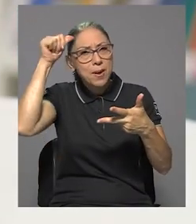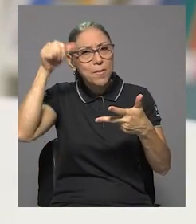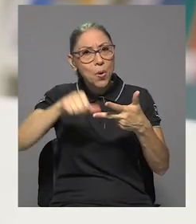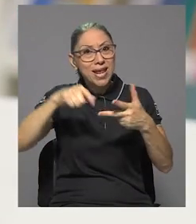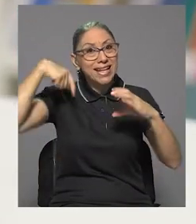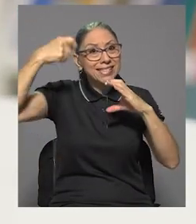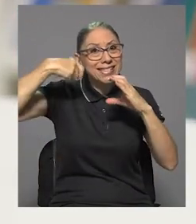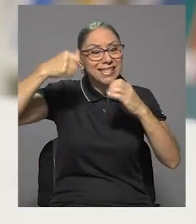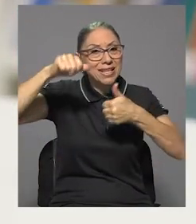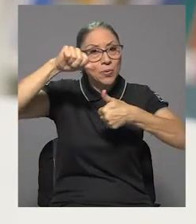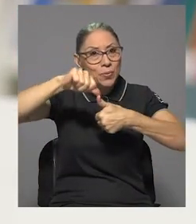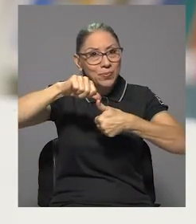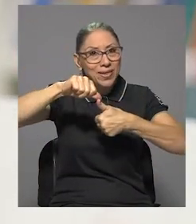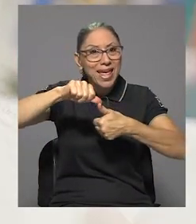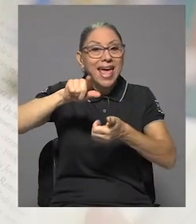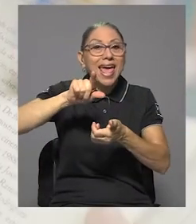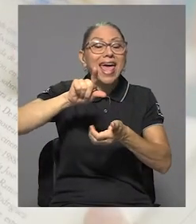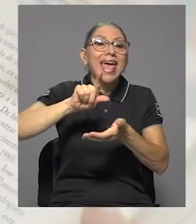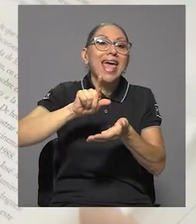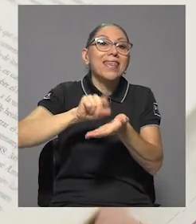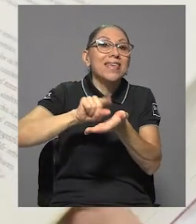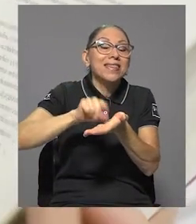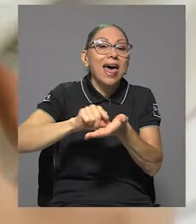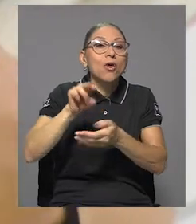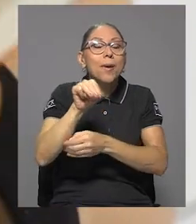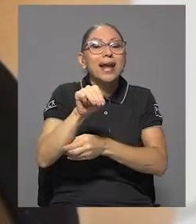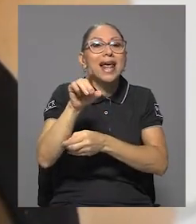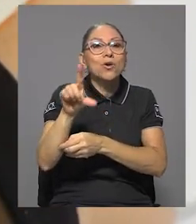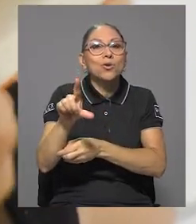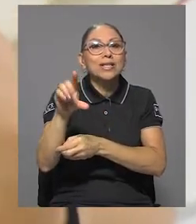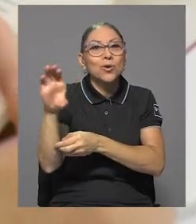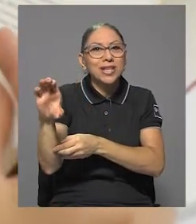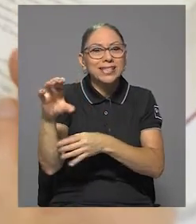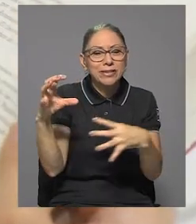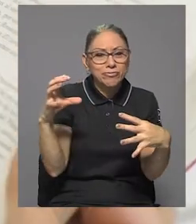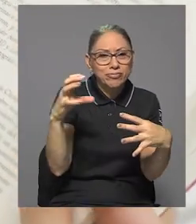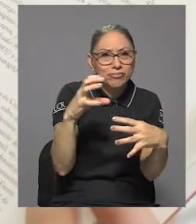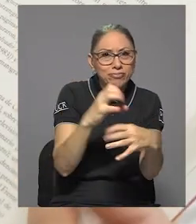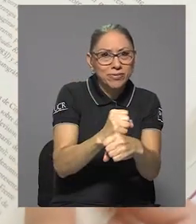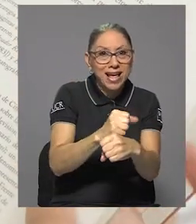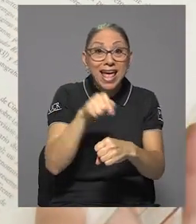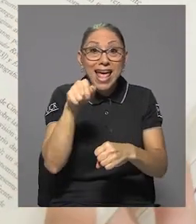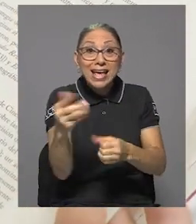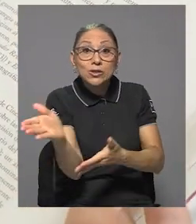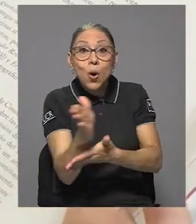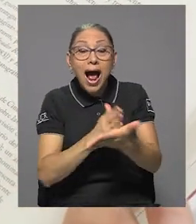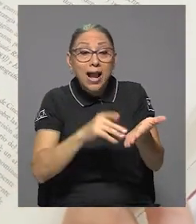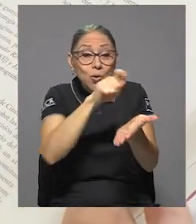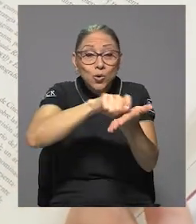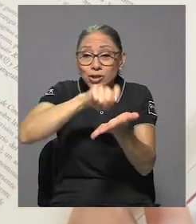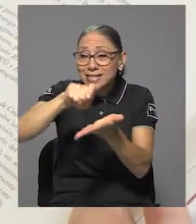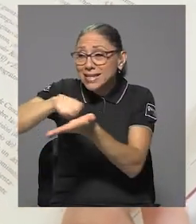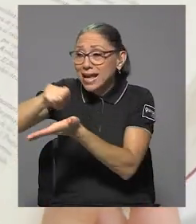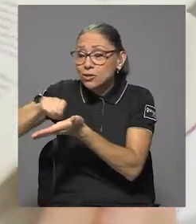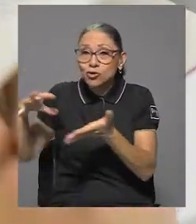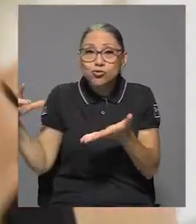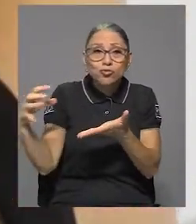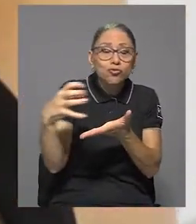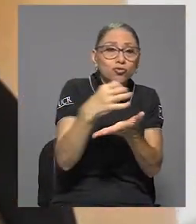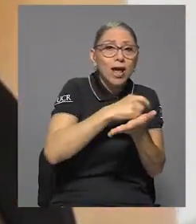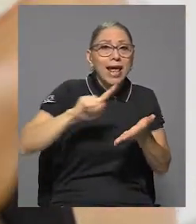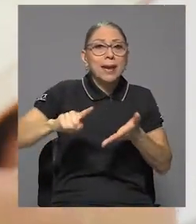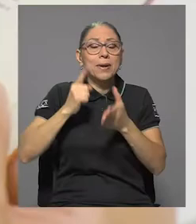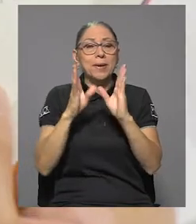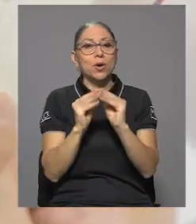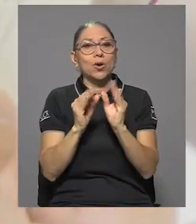editado por María Lourdes Cortés. Este texto recoge algunos ensayos presentados en el primer Congreso Internacional de